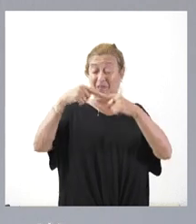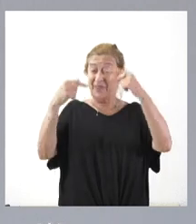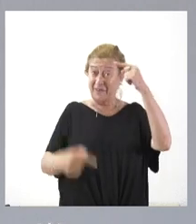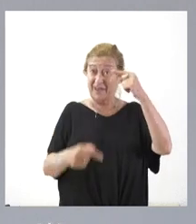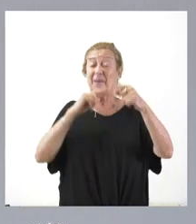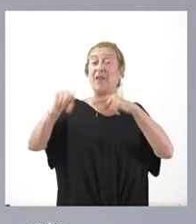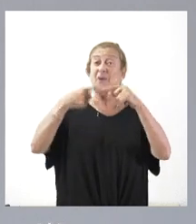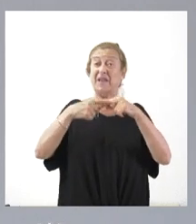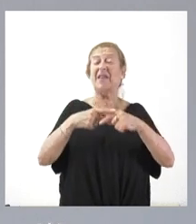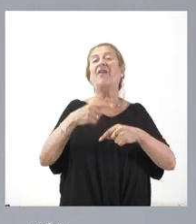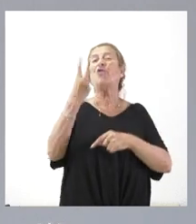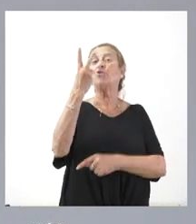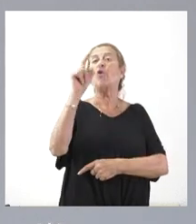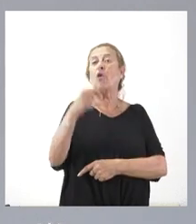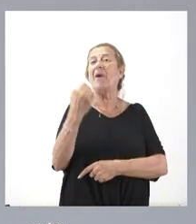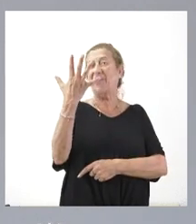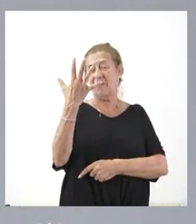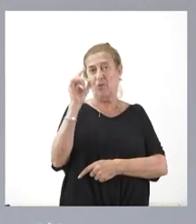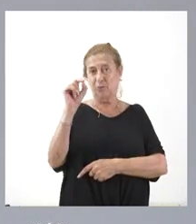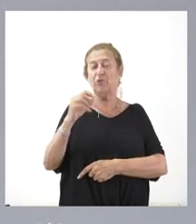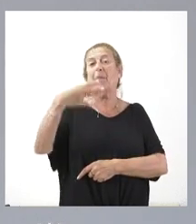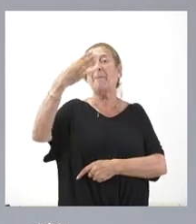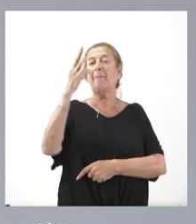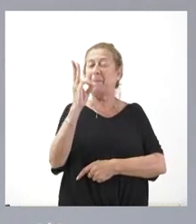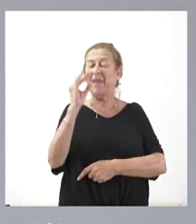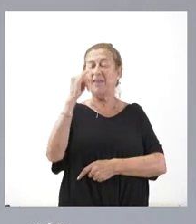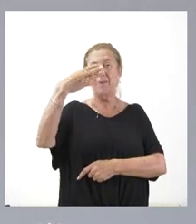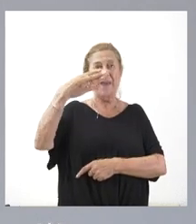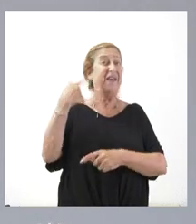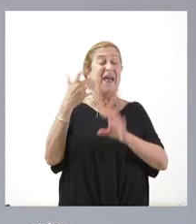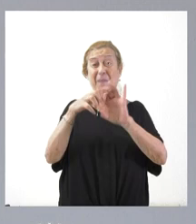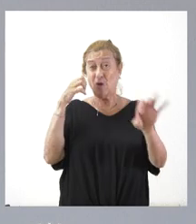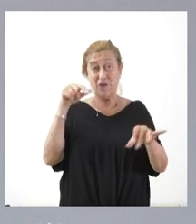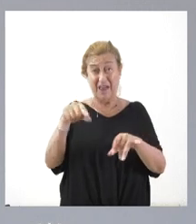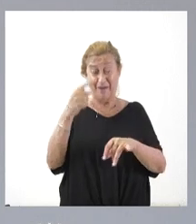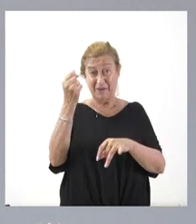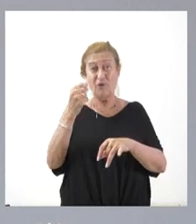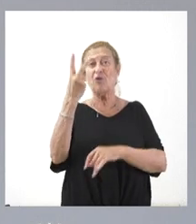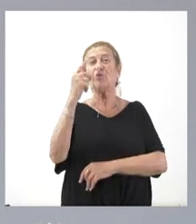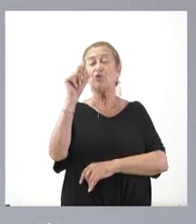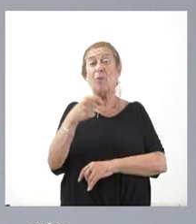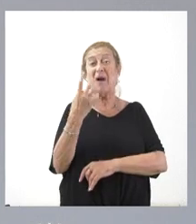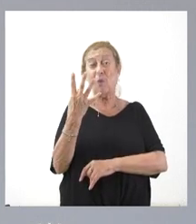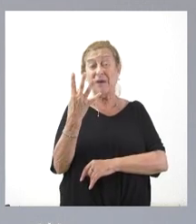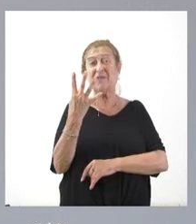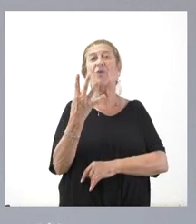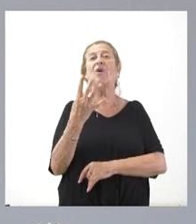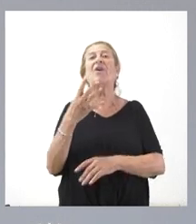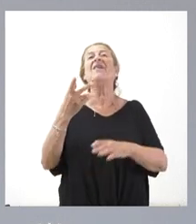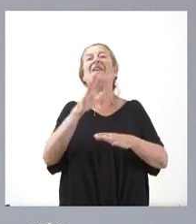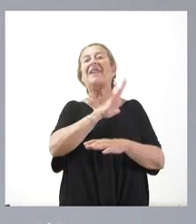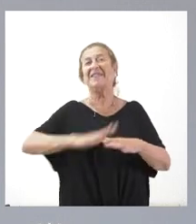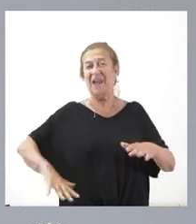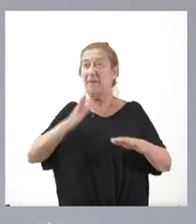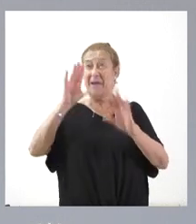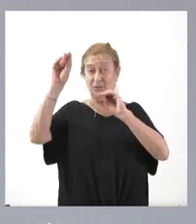estará en 2,5 puntos de PIB, de los cuales la mayor parte de esa cifra, 2,4 puntos, se lo reserva para sí mismo el